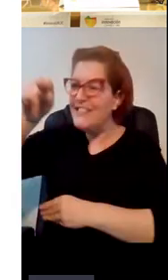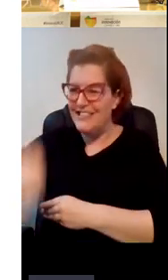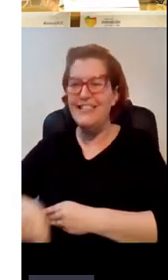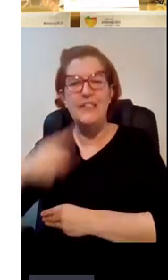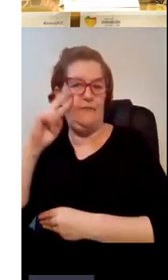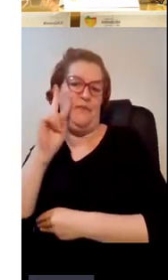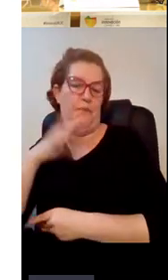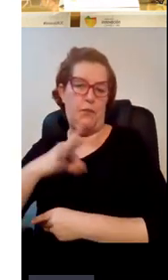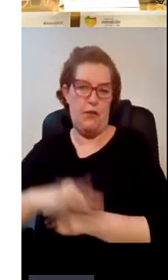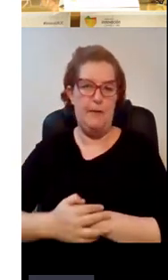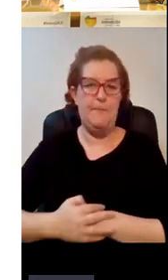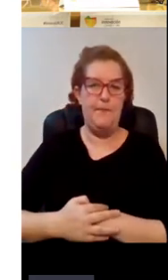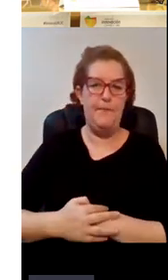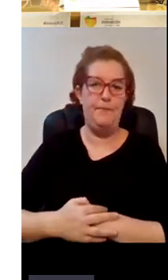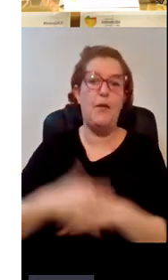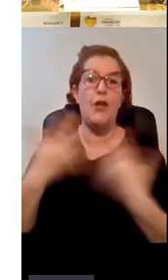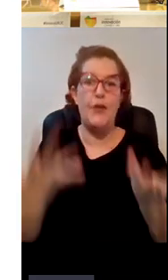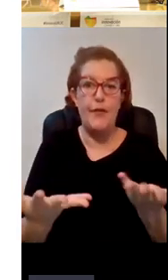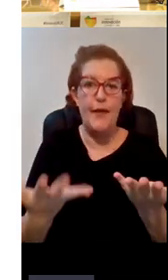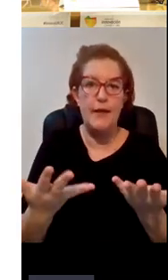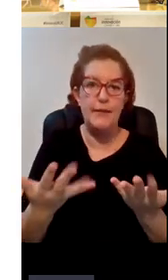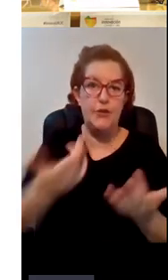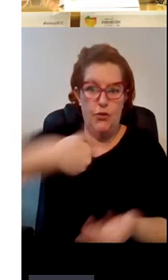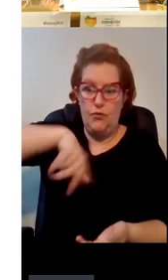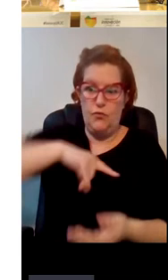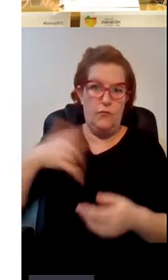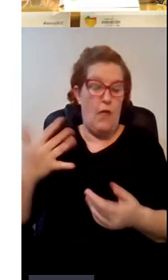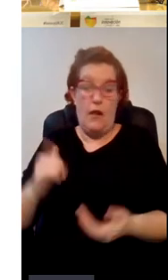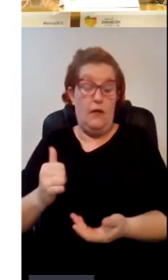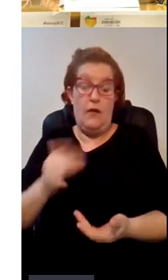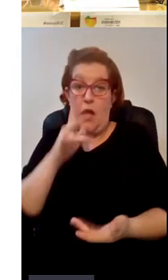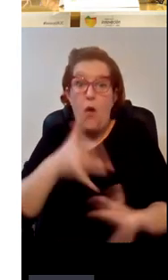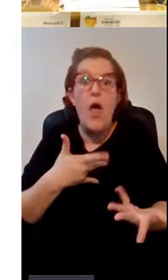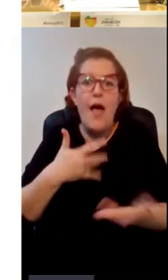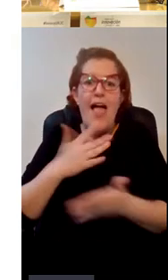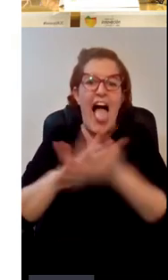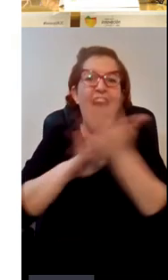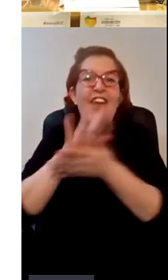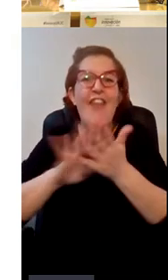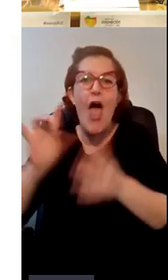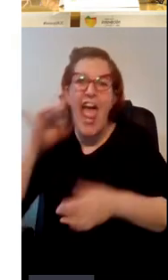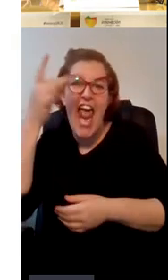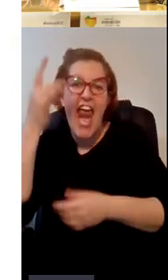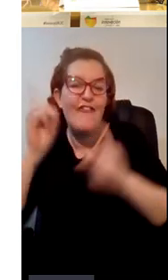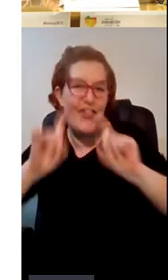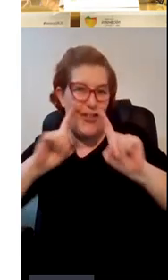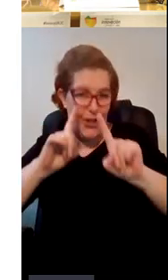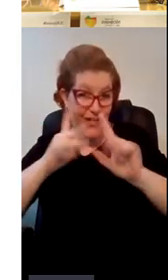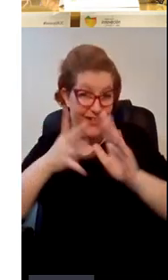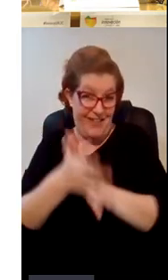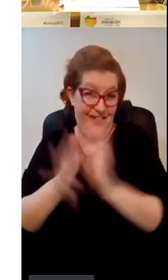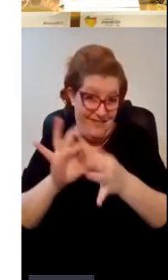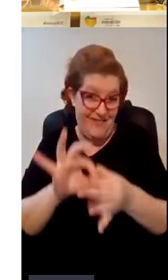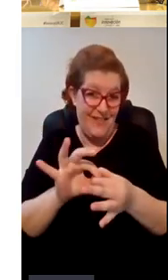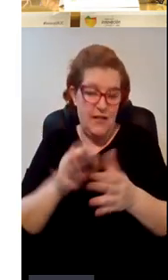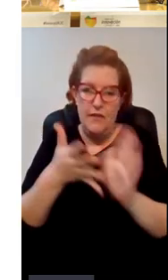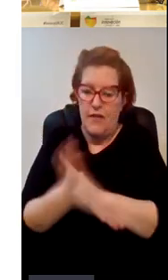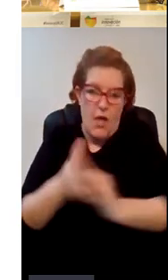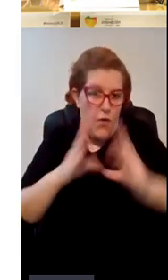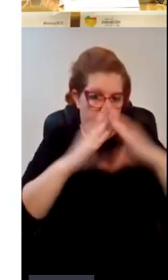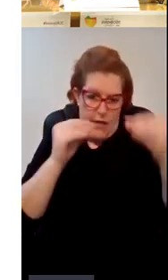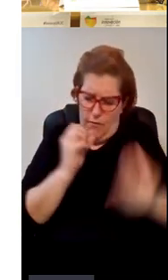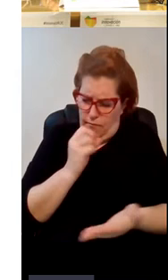aquí estamos realmente hablando de innovación docente con lo cual la universidad tiene un gran reto